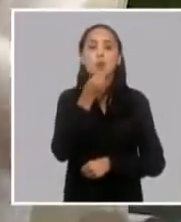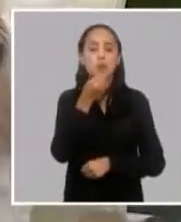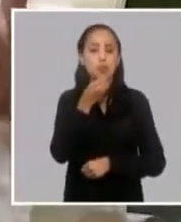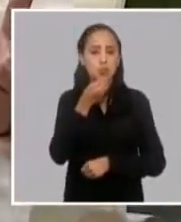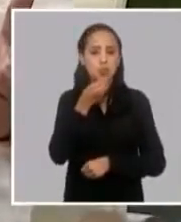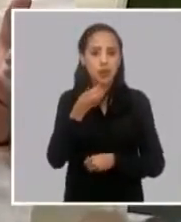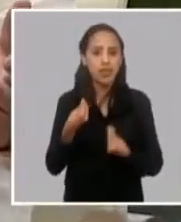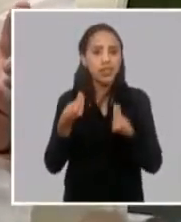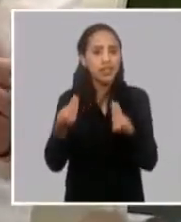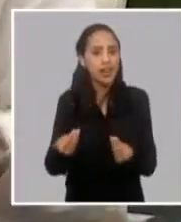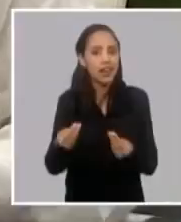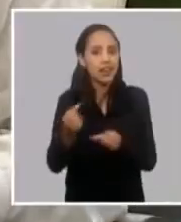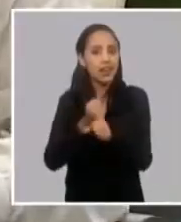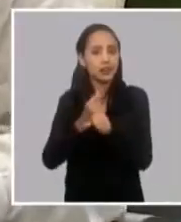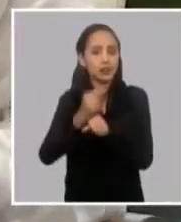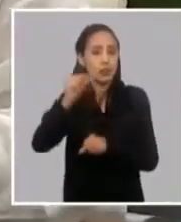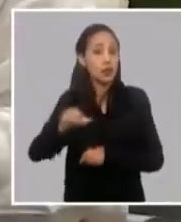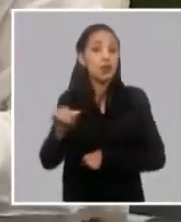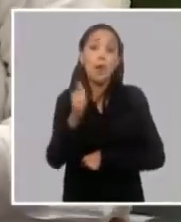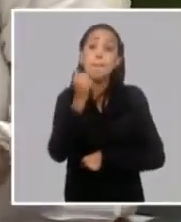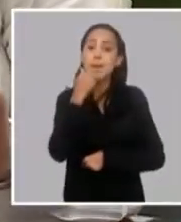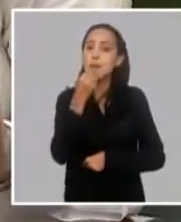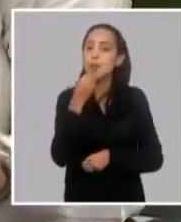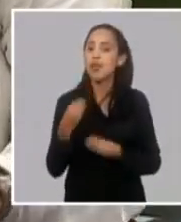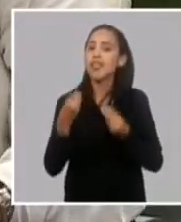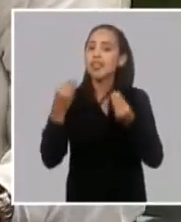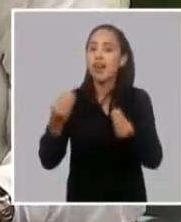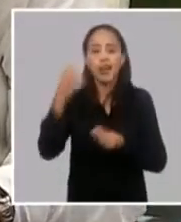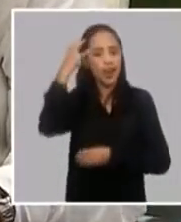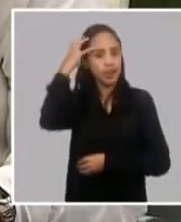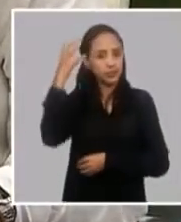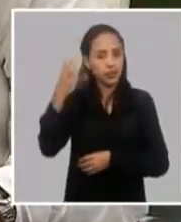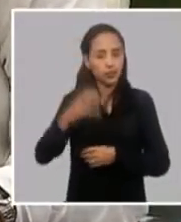trabajadores y bueno aportar también al estado y ya un diseño